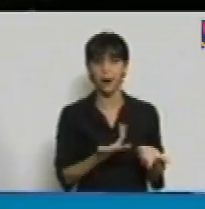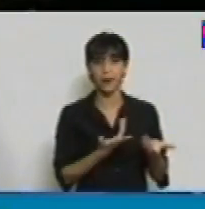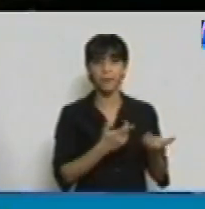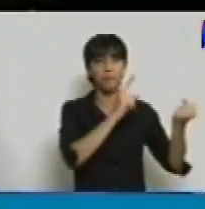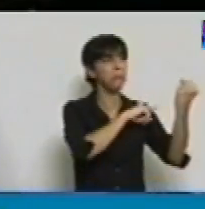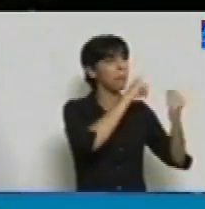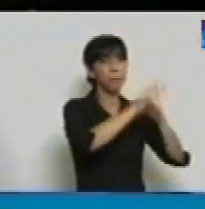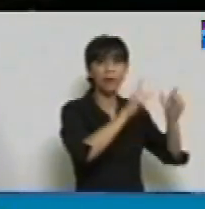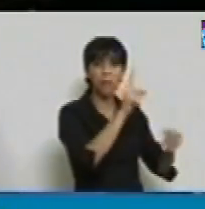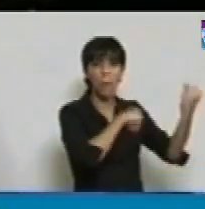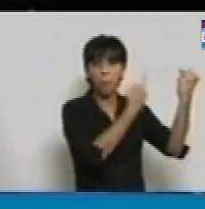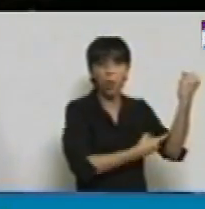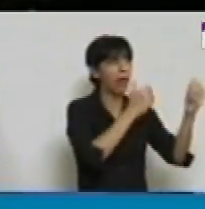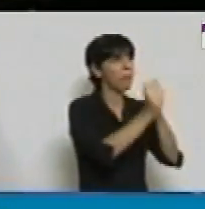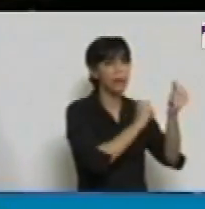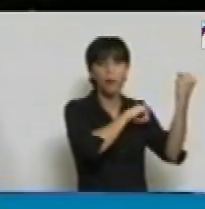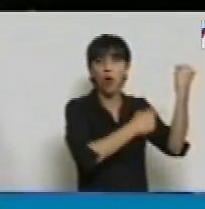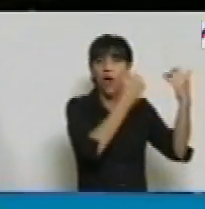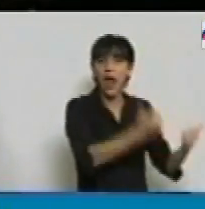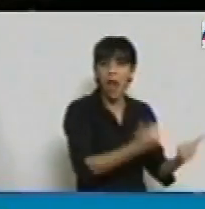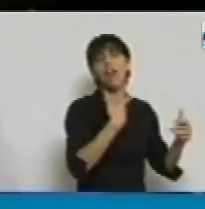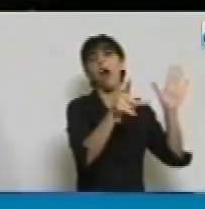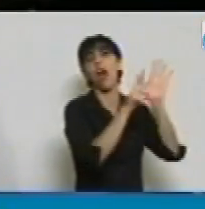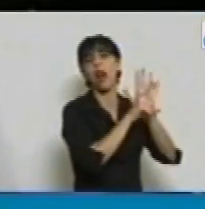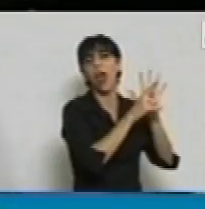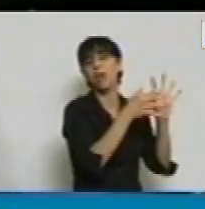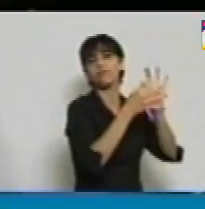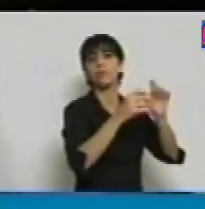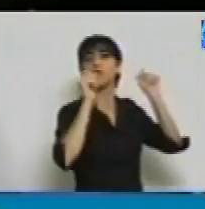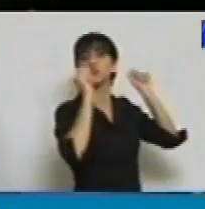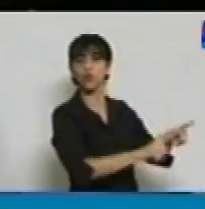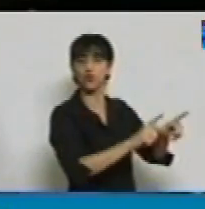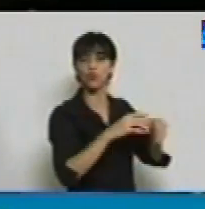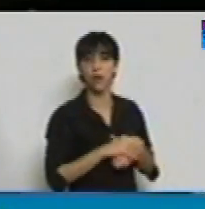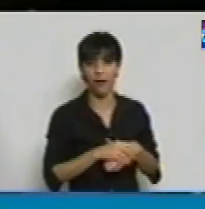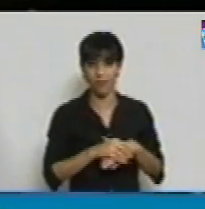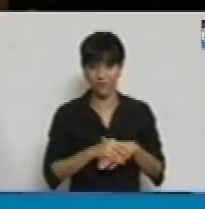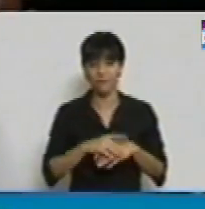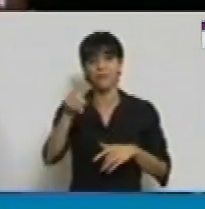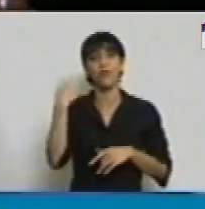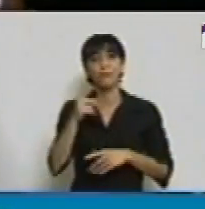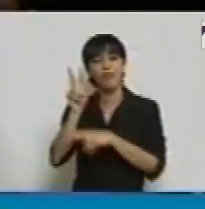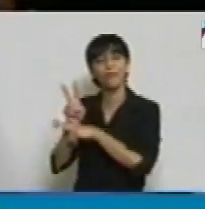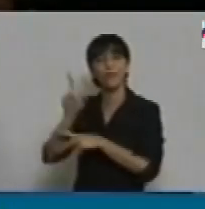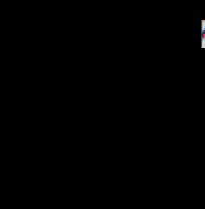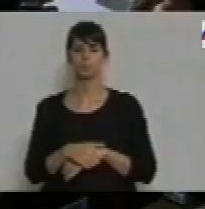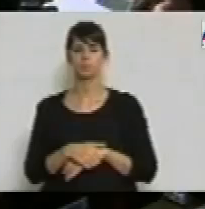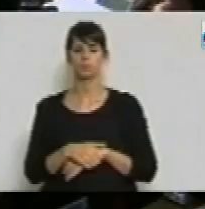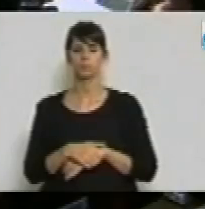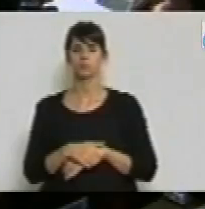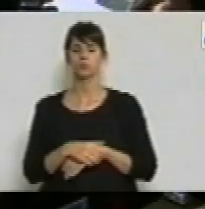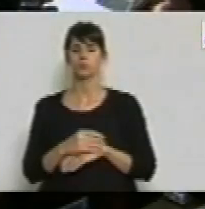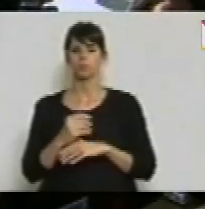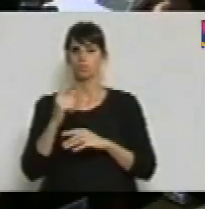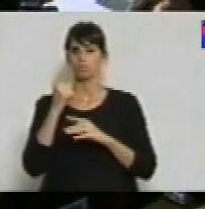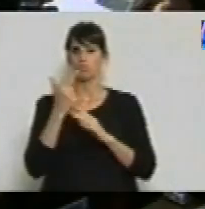Él tiene su ley en su propia fuerza. Es Calabrini Ortiz. Muchas gracias, señor Presidente. Se